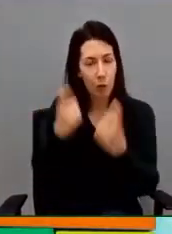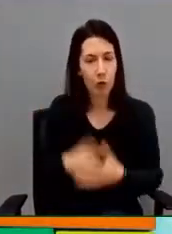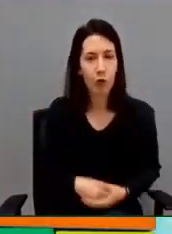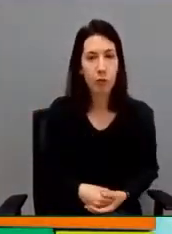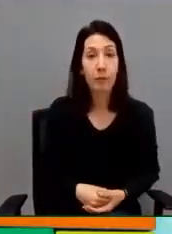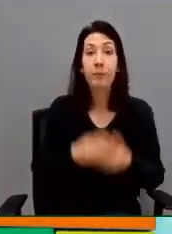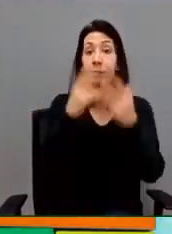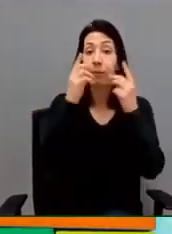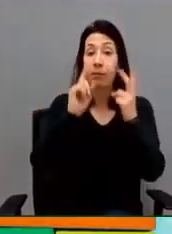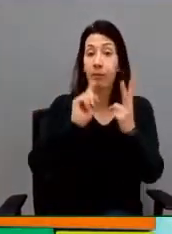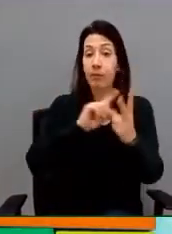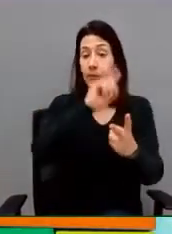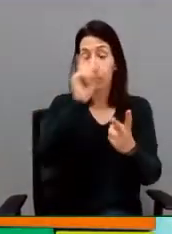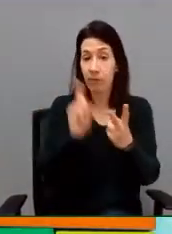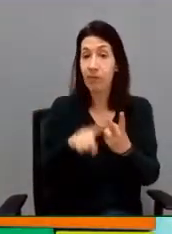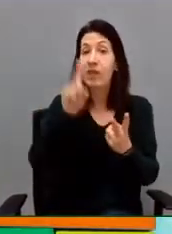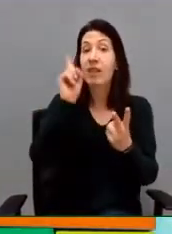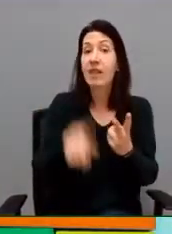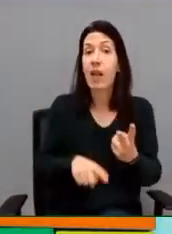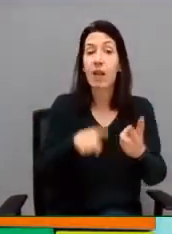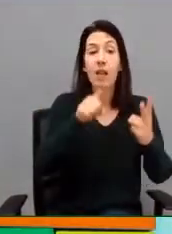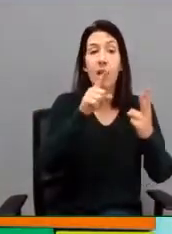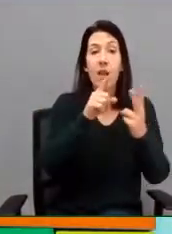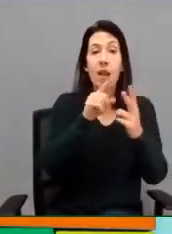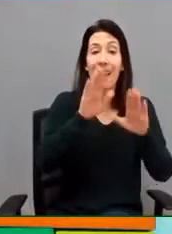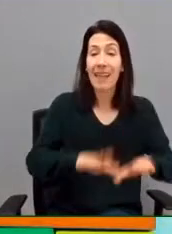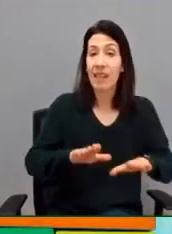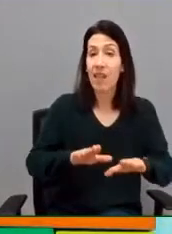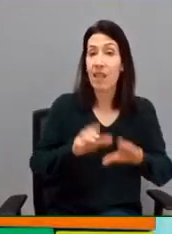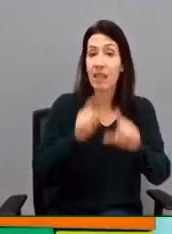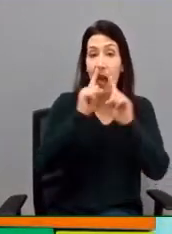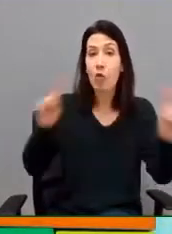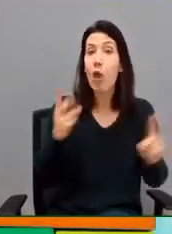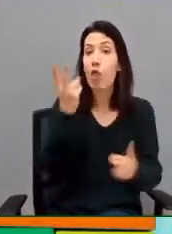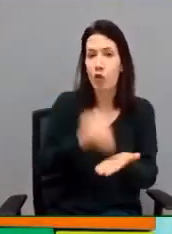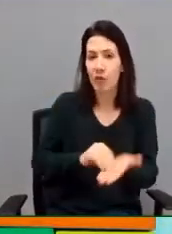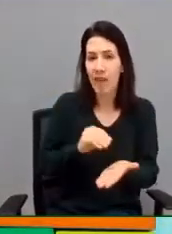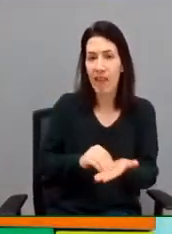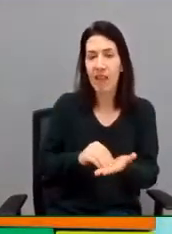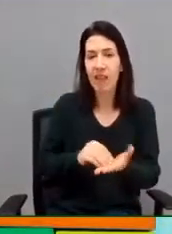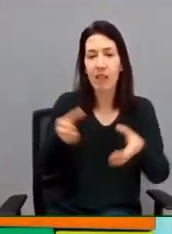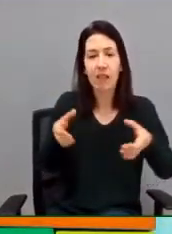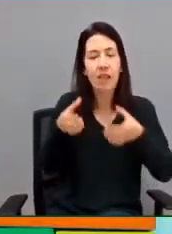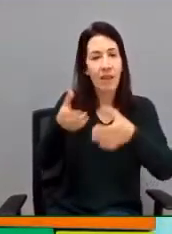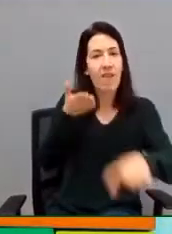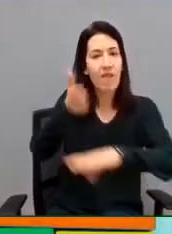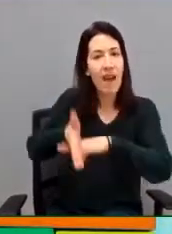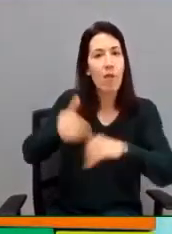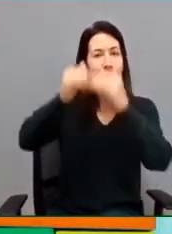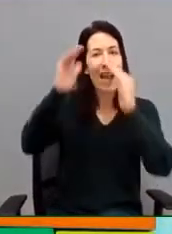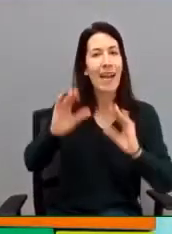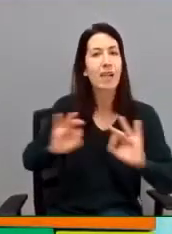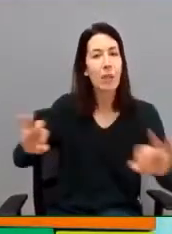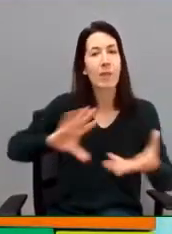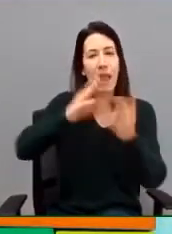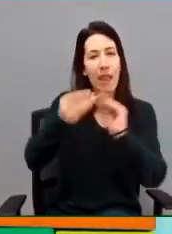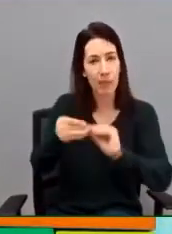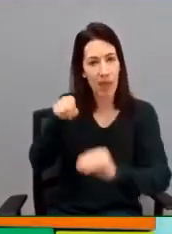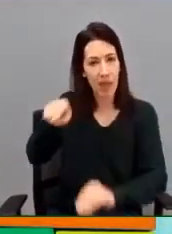posteriormente tiene dos estancias anuales en una casa especialmente adaptada